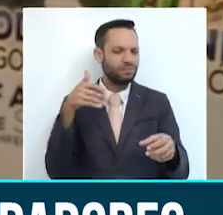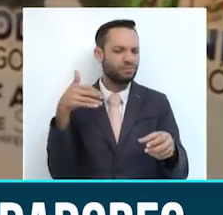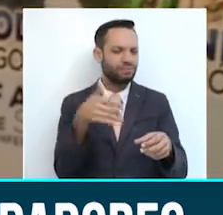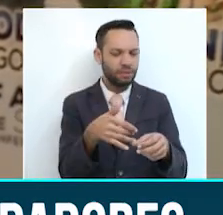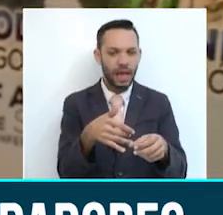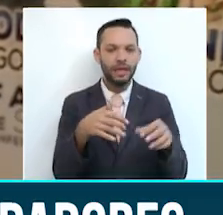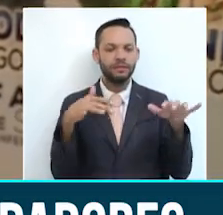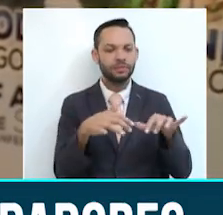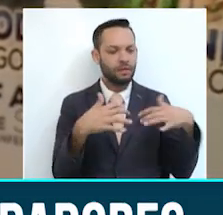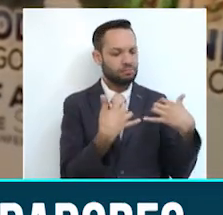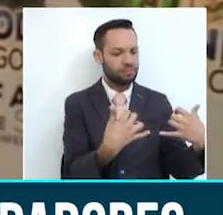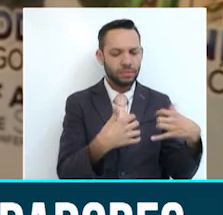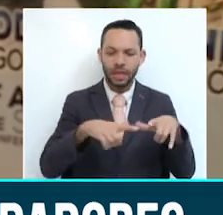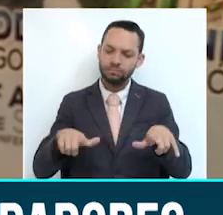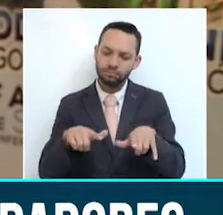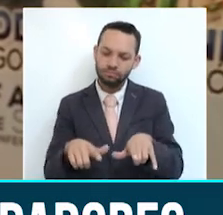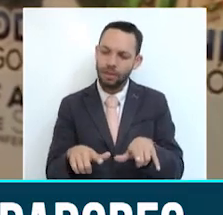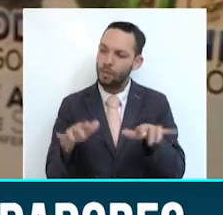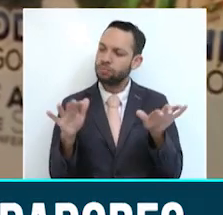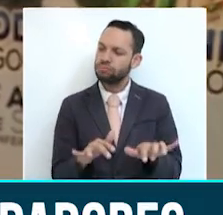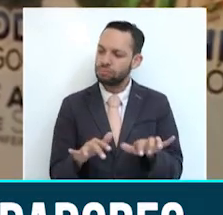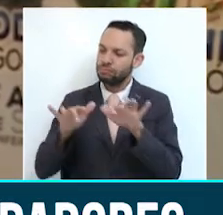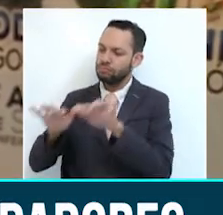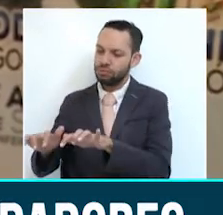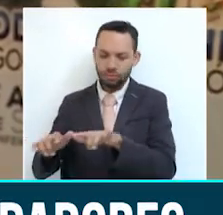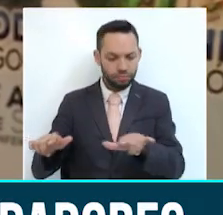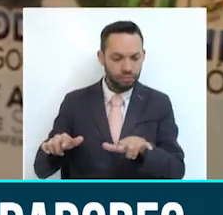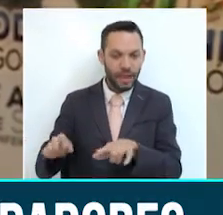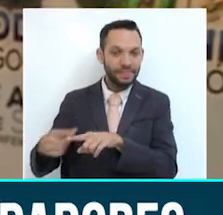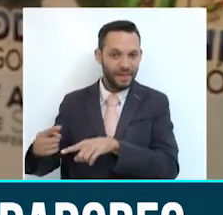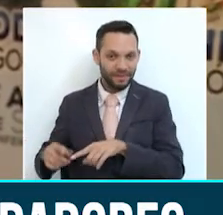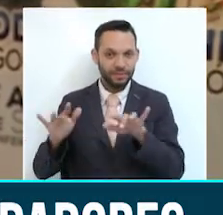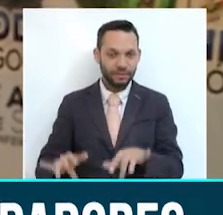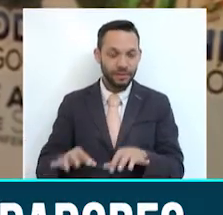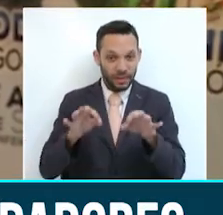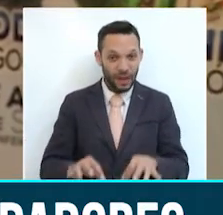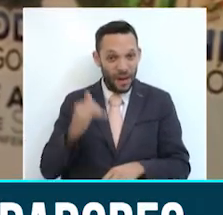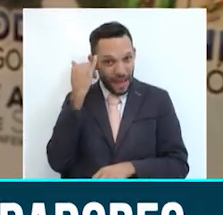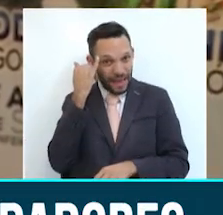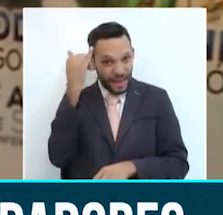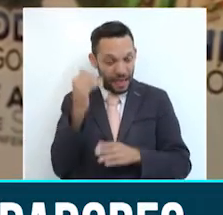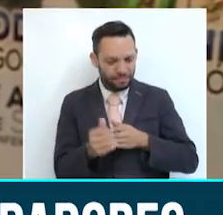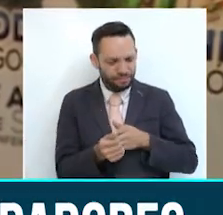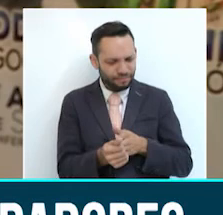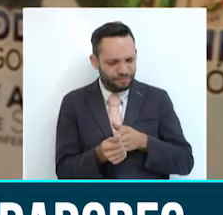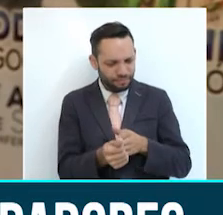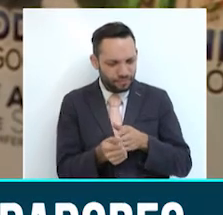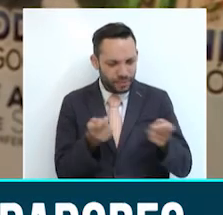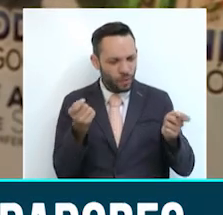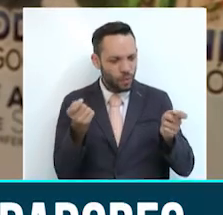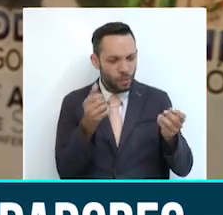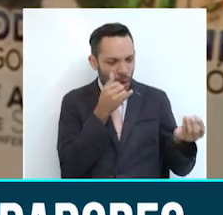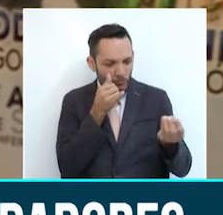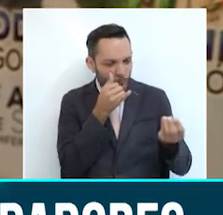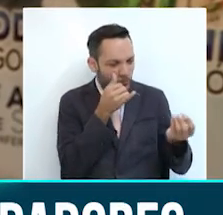Espiral y en otros escenarios culturales de la ciudad. Y me encuentro con la creadora y la guionista del documental